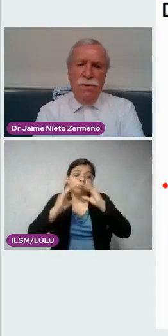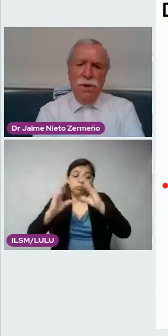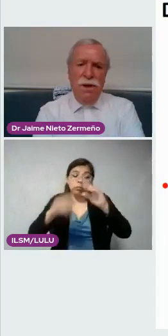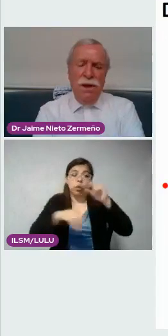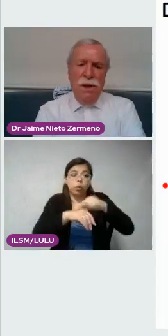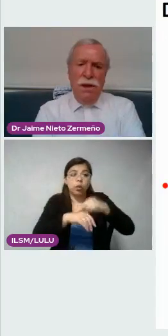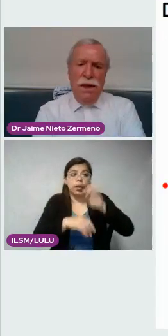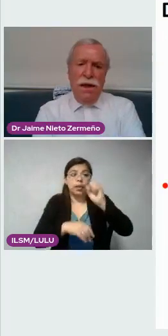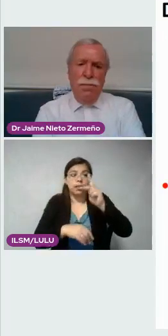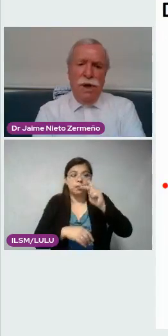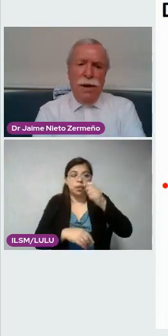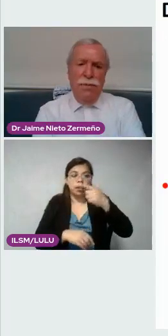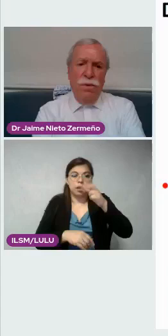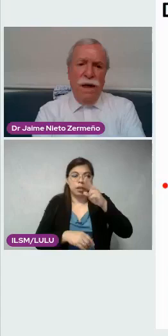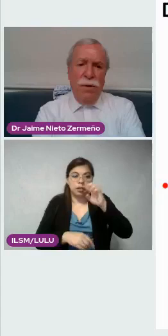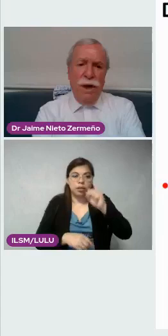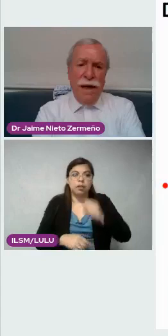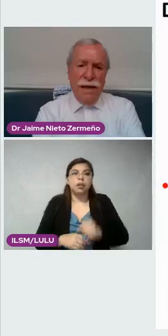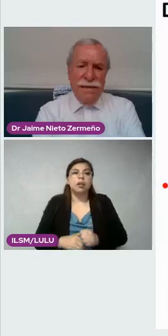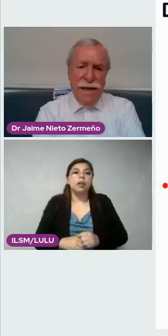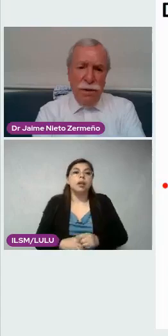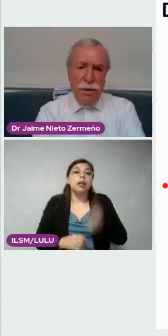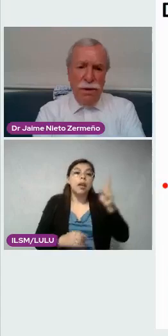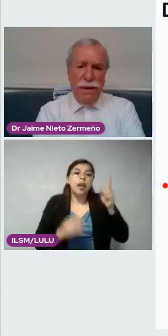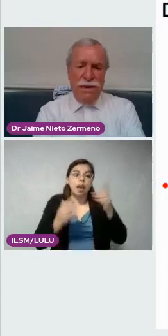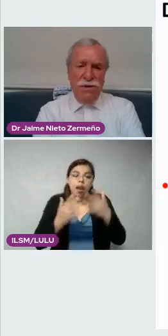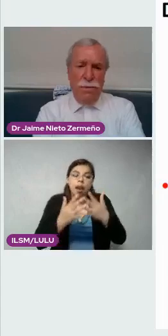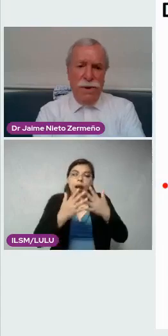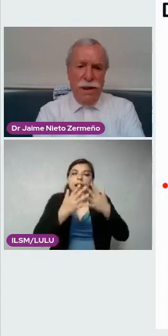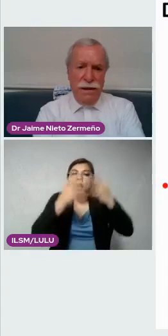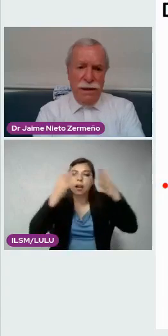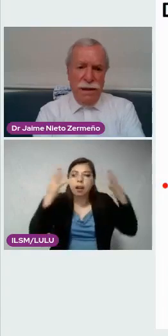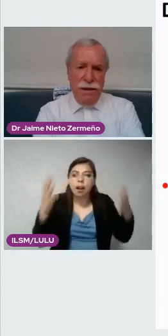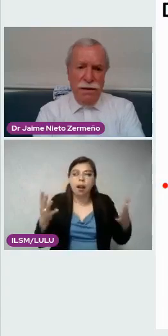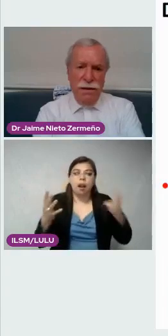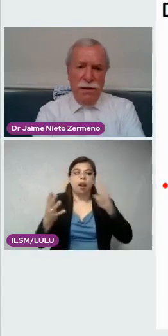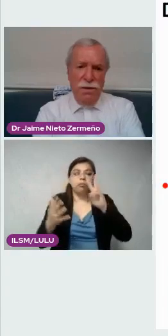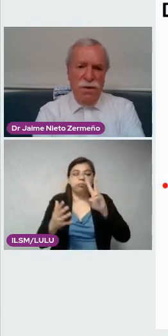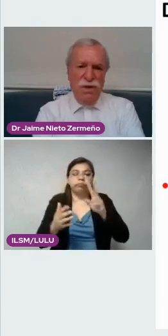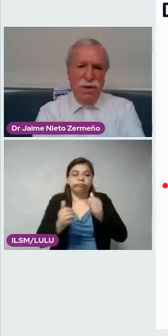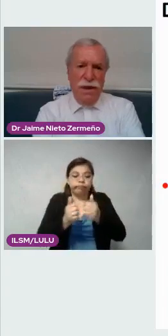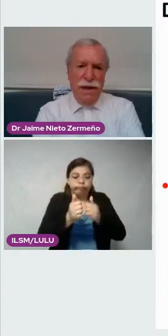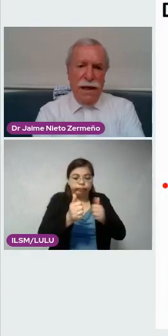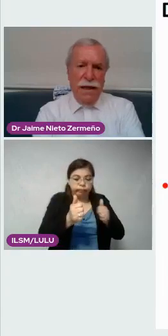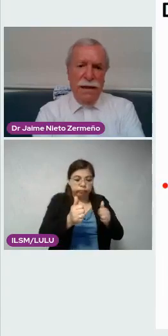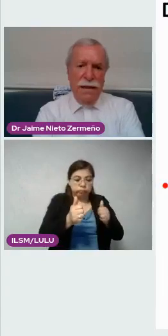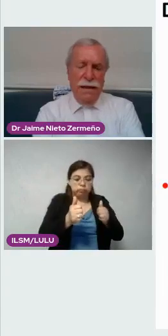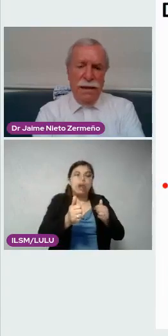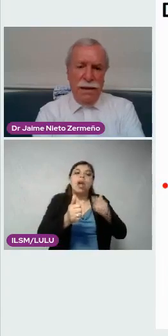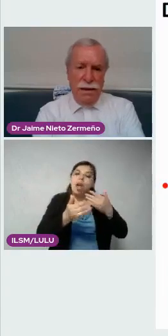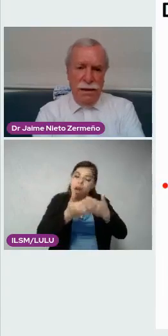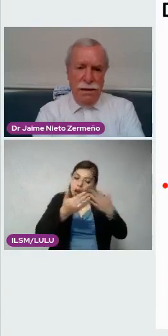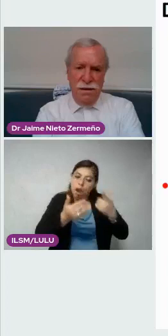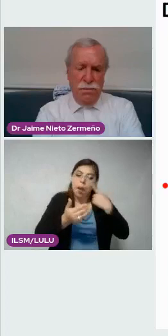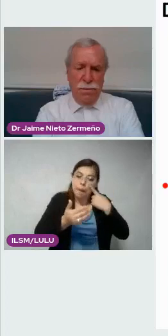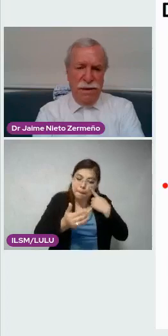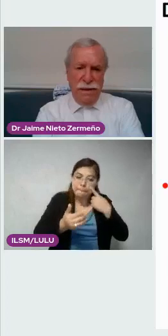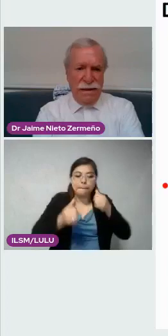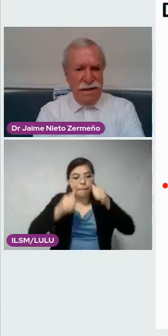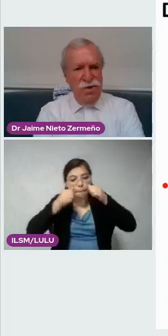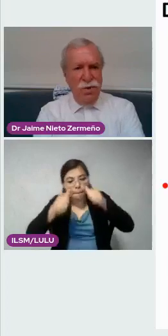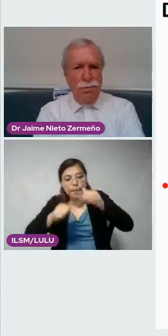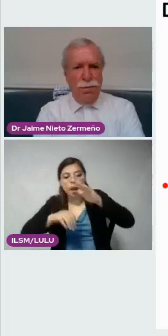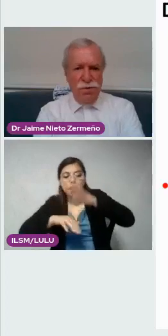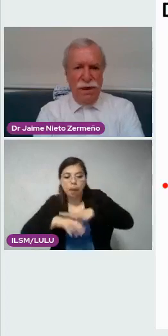dijimos, en aquella época había un gran rezago, la atención pediátrica, y una gran carga simplemente